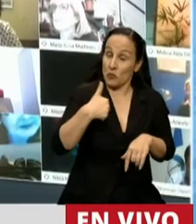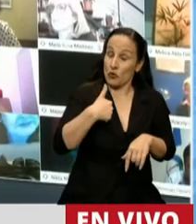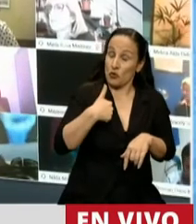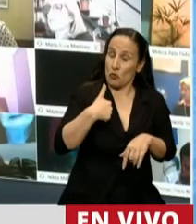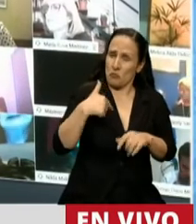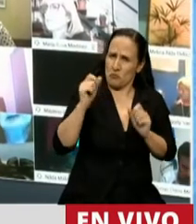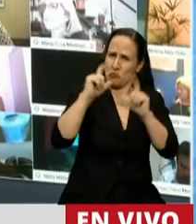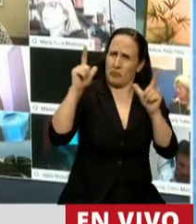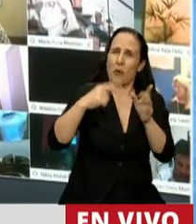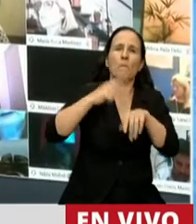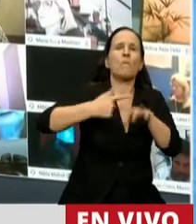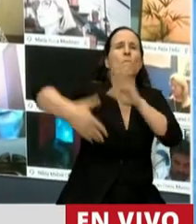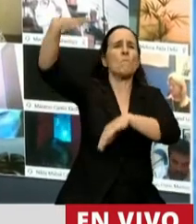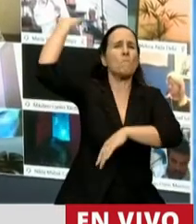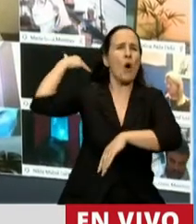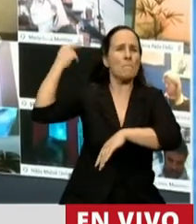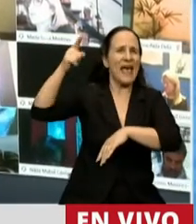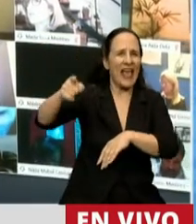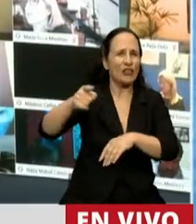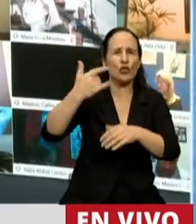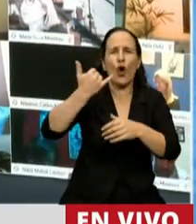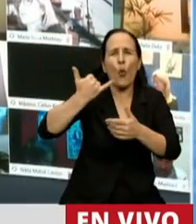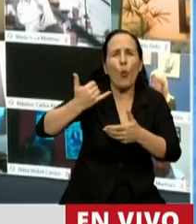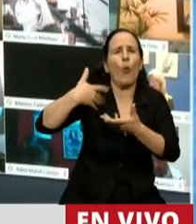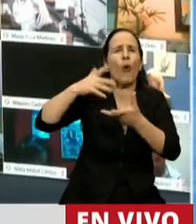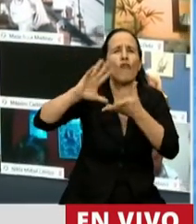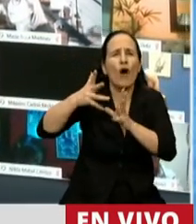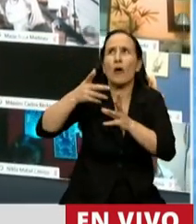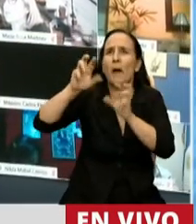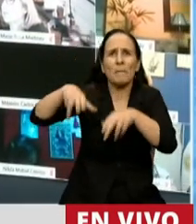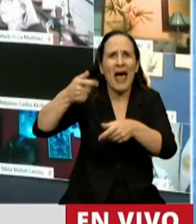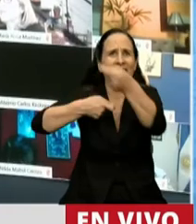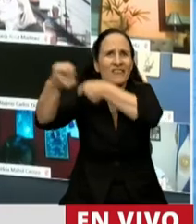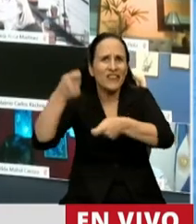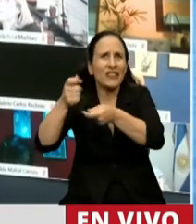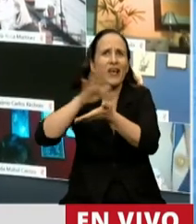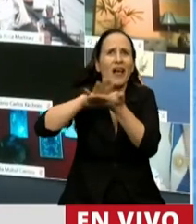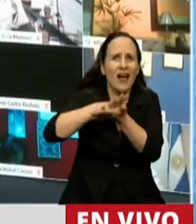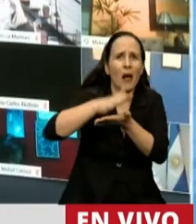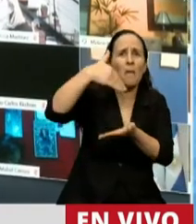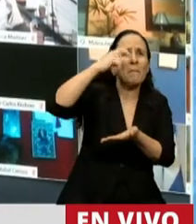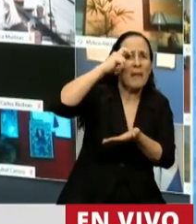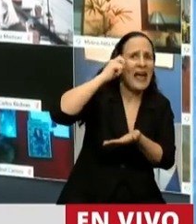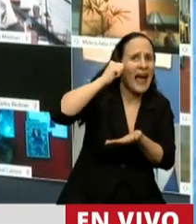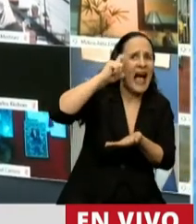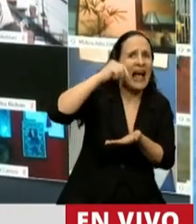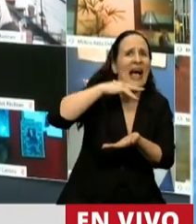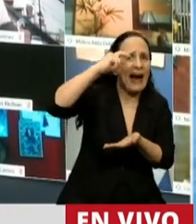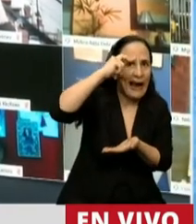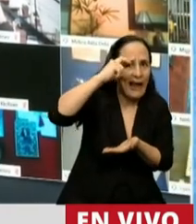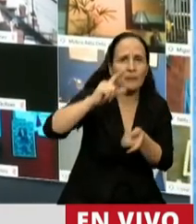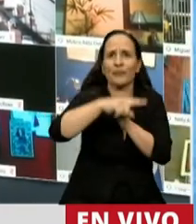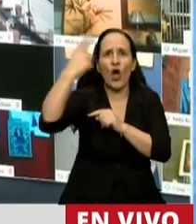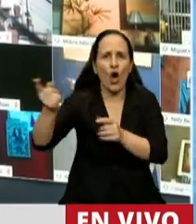que fue megacanje, blindaje, distintos procesos de reestructuración de deuda, eran